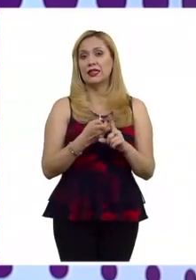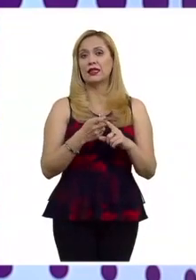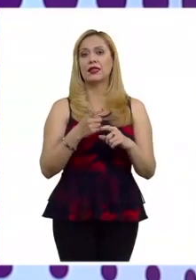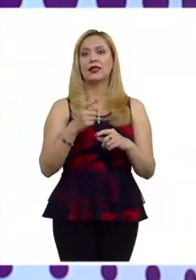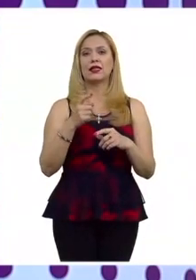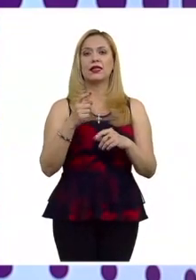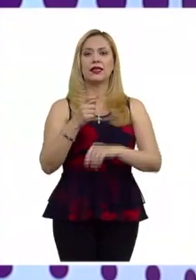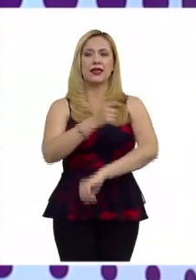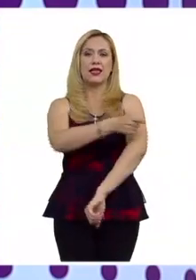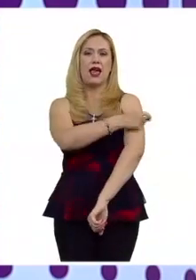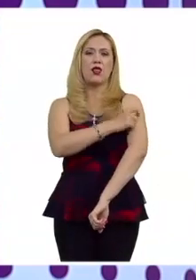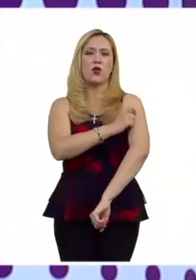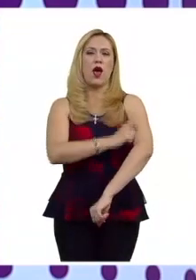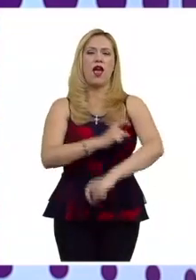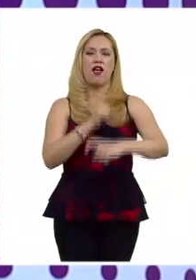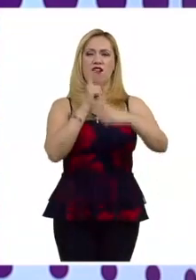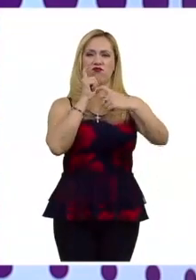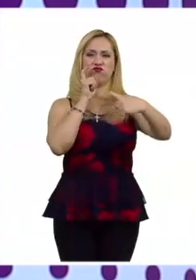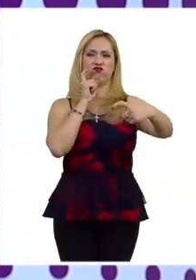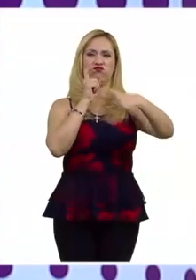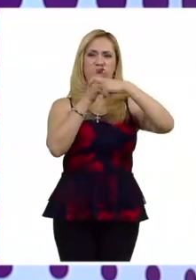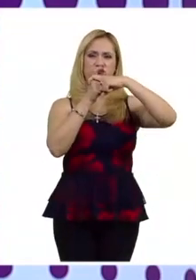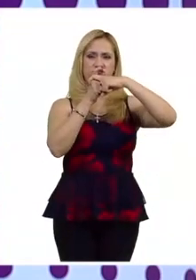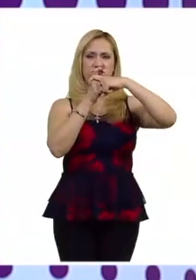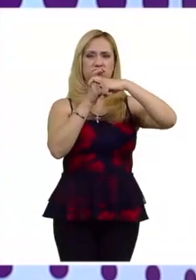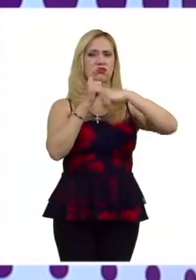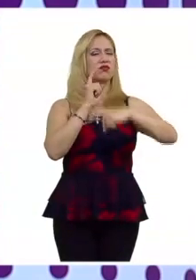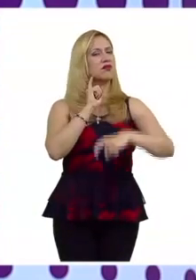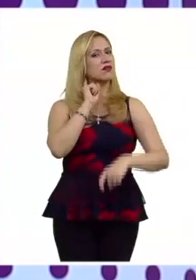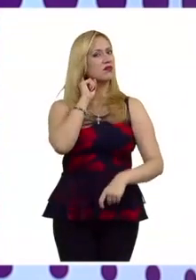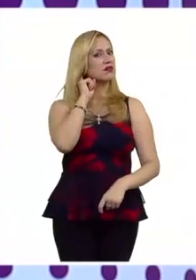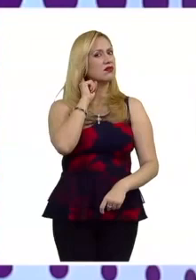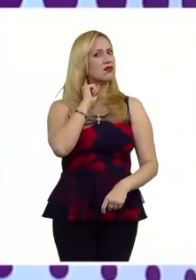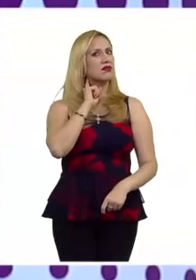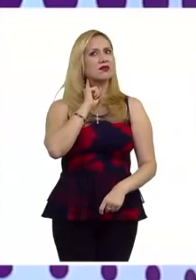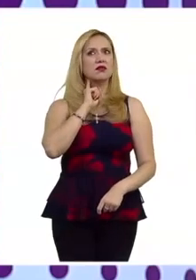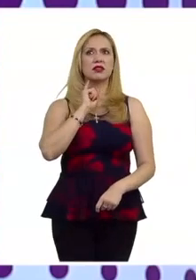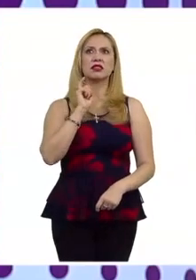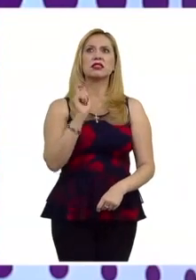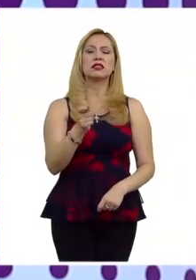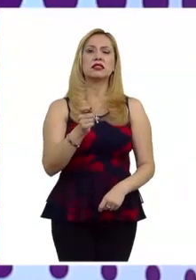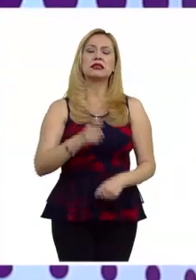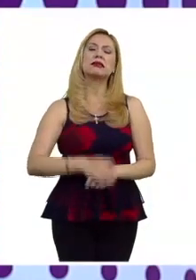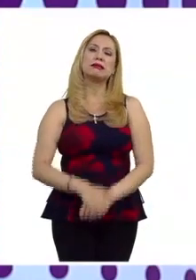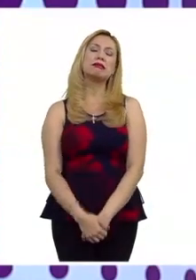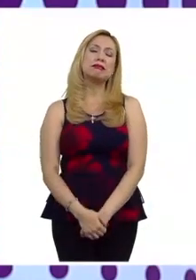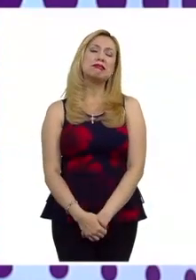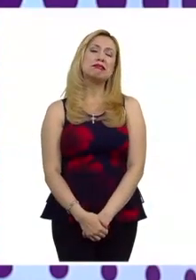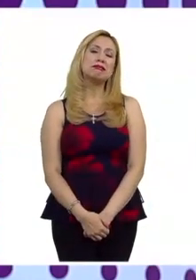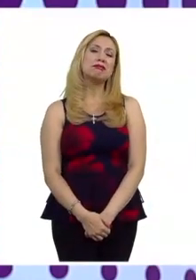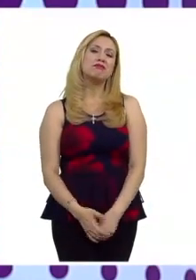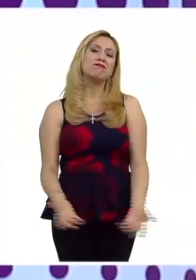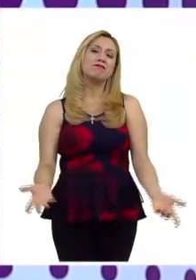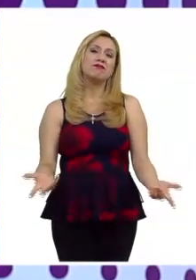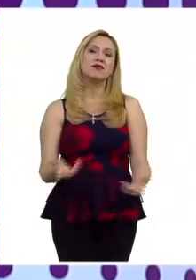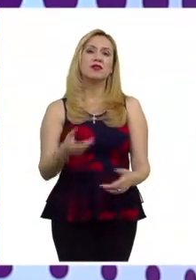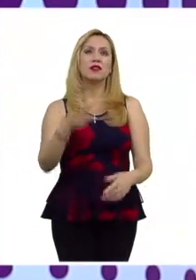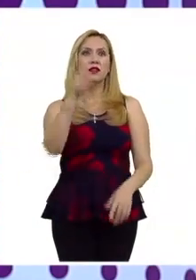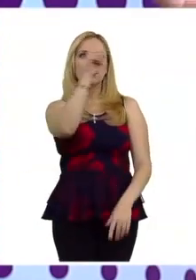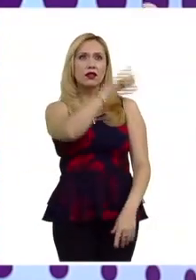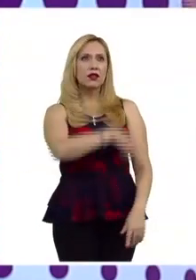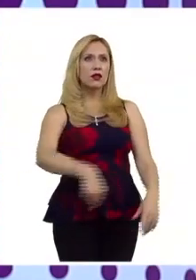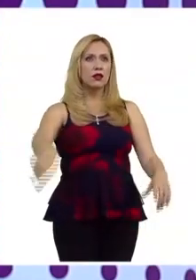tatuaje desde la perspectiva occidental etcétera tiene esa connotación de el símbolo quizás